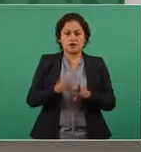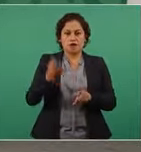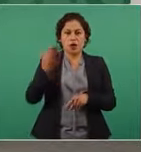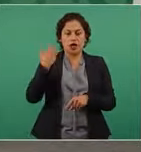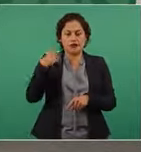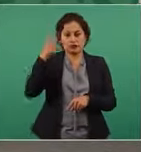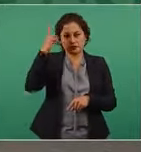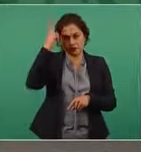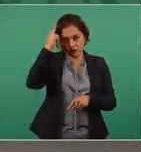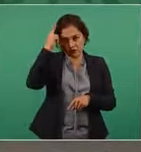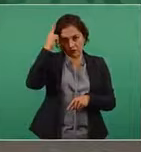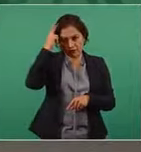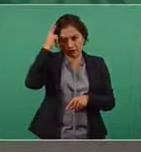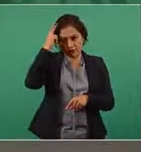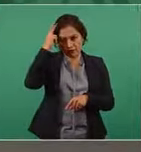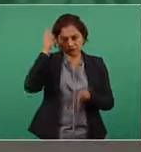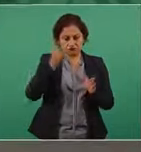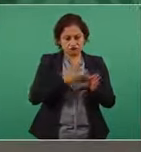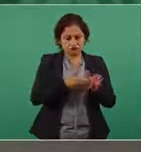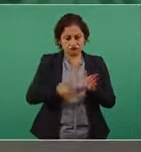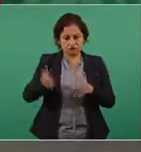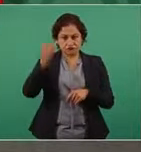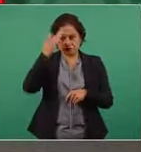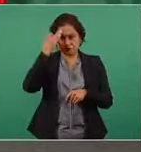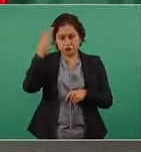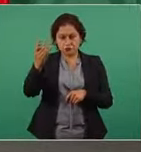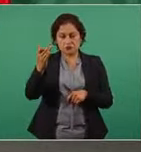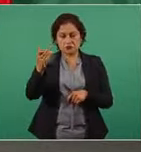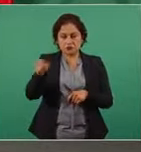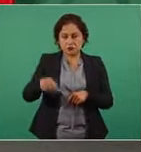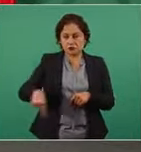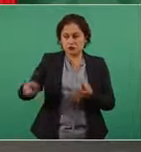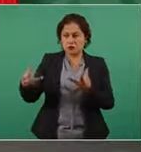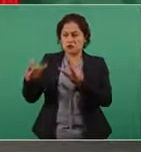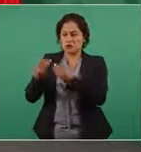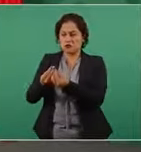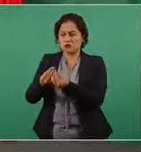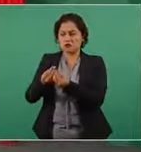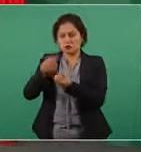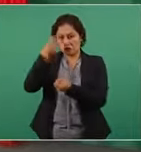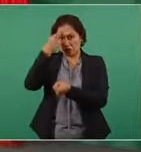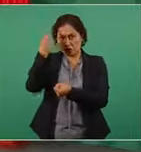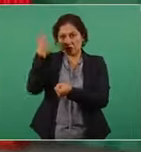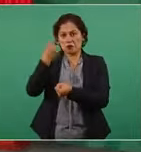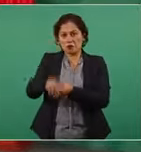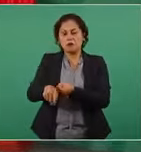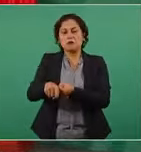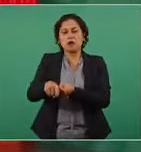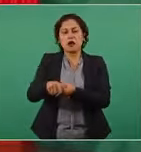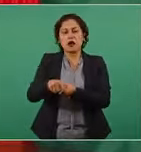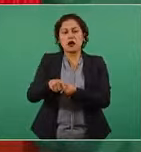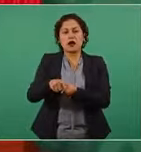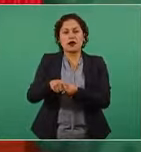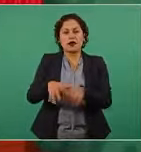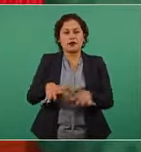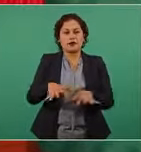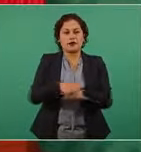buscaron la ruptura distanciar a Madero de Zapata